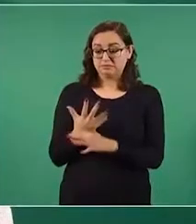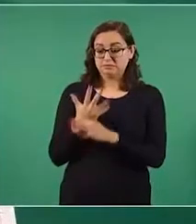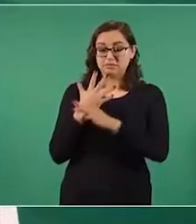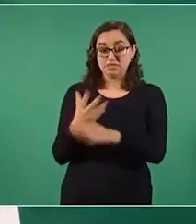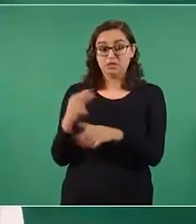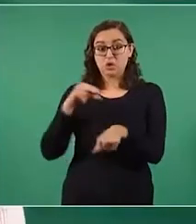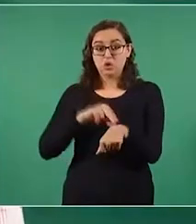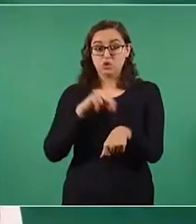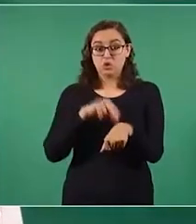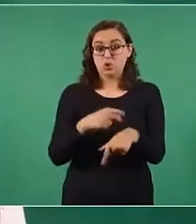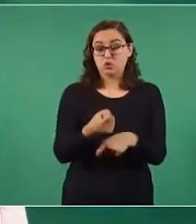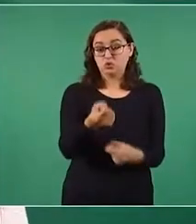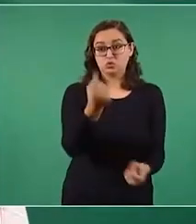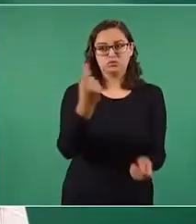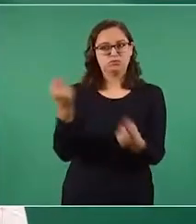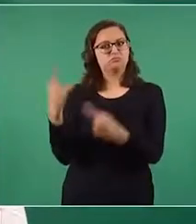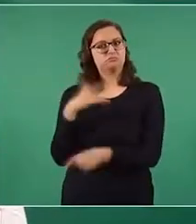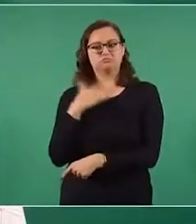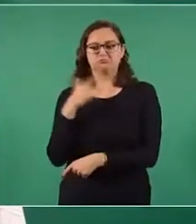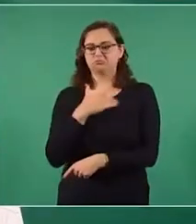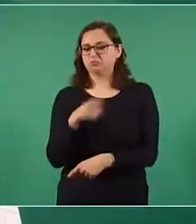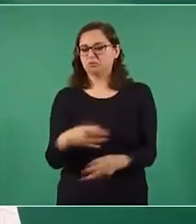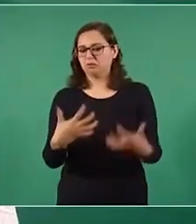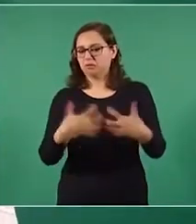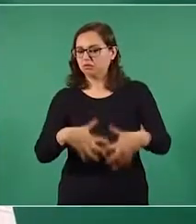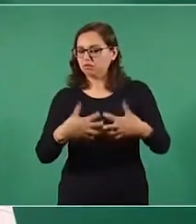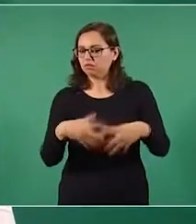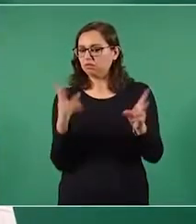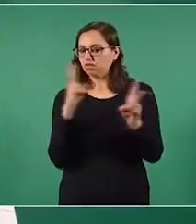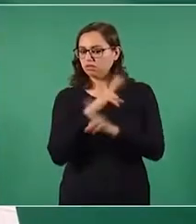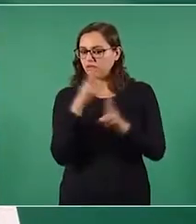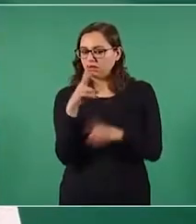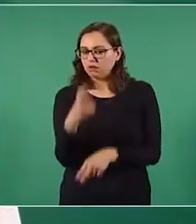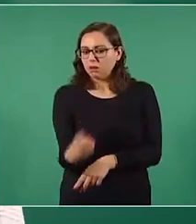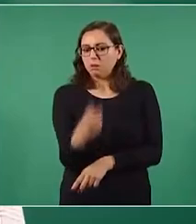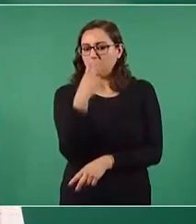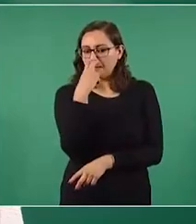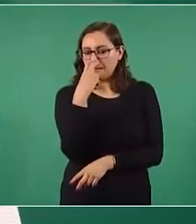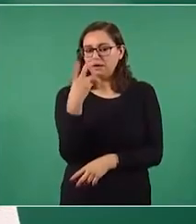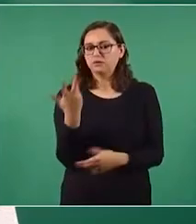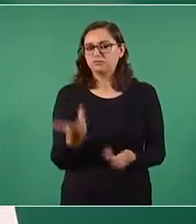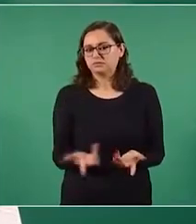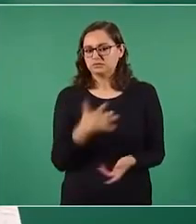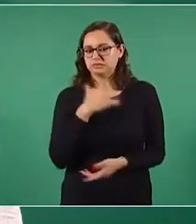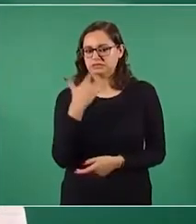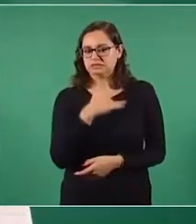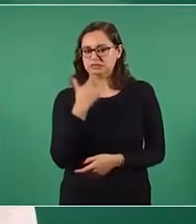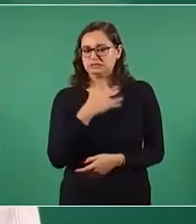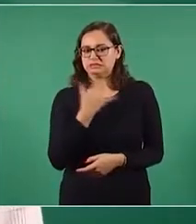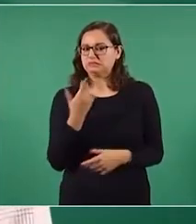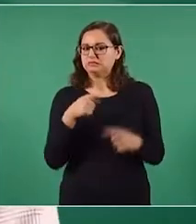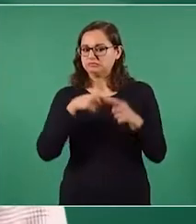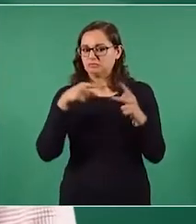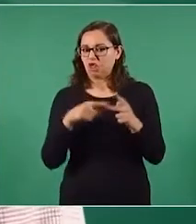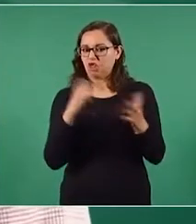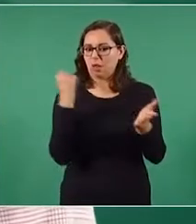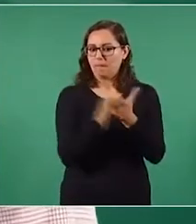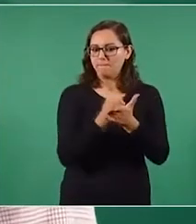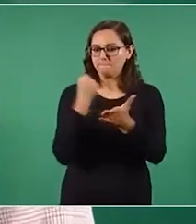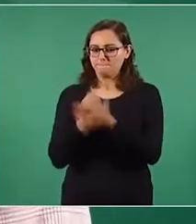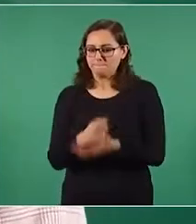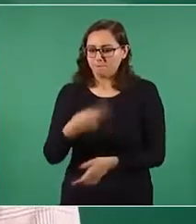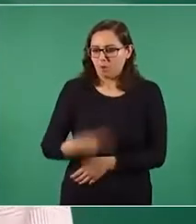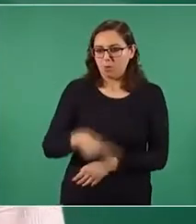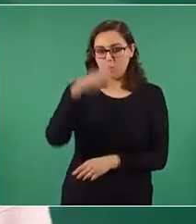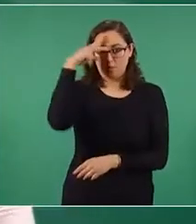doctores dudan de la calidad de los respiradores artificiales EGECAT y GATSI desarrollados por